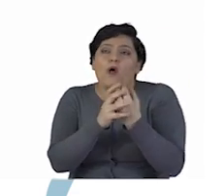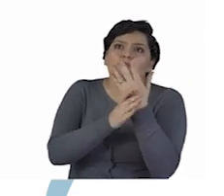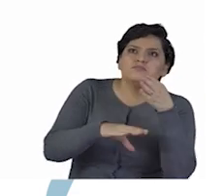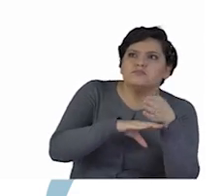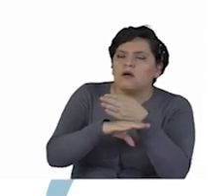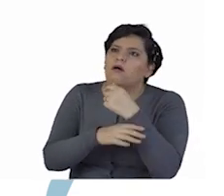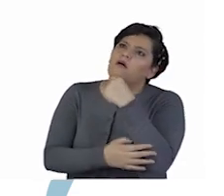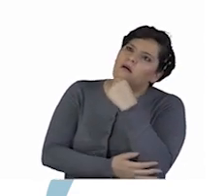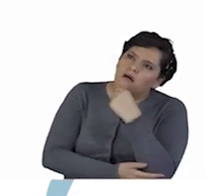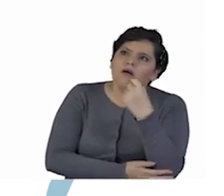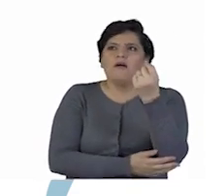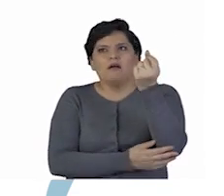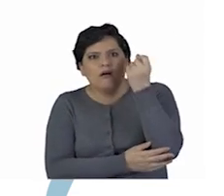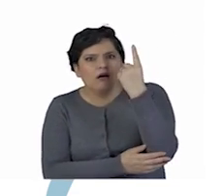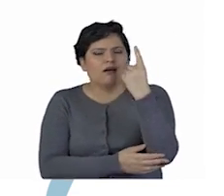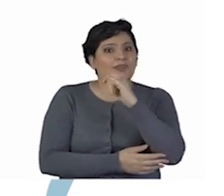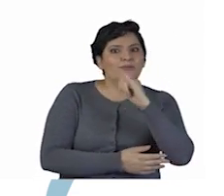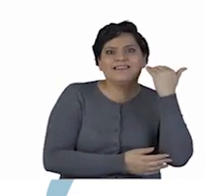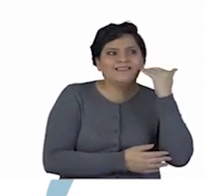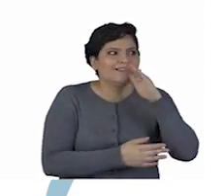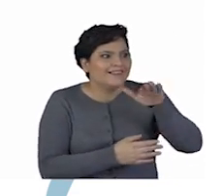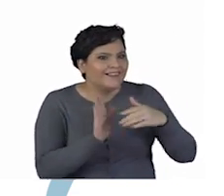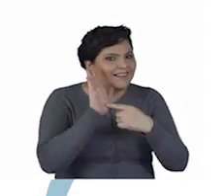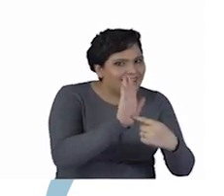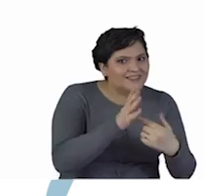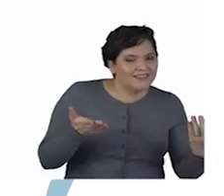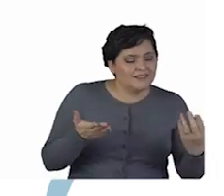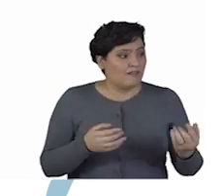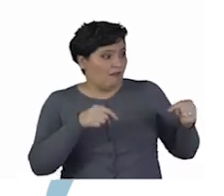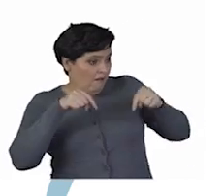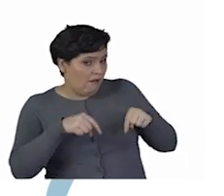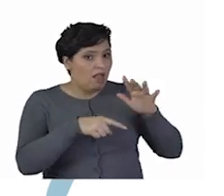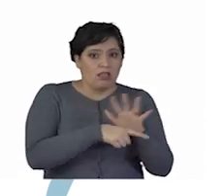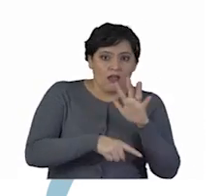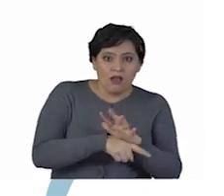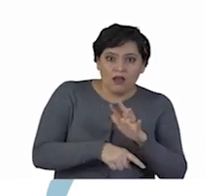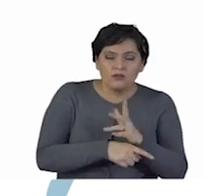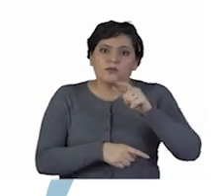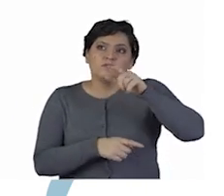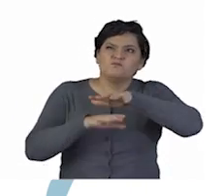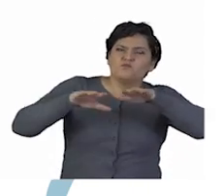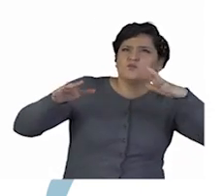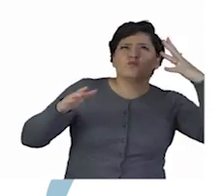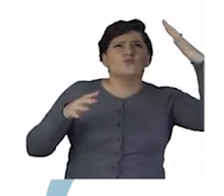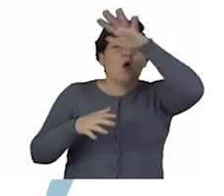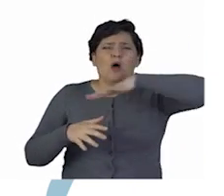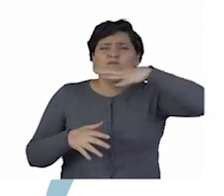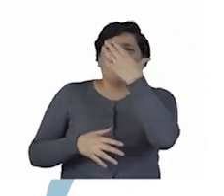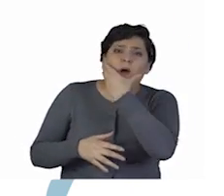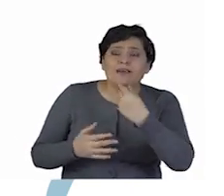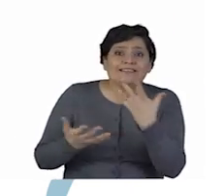modernos, para entender cómo funcionan y para mostrárselos a los niños. Aquí en el teatro, los espectáculos